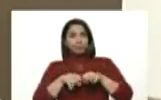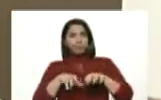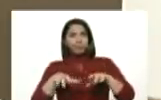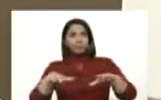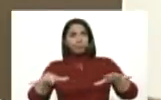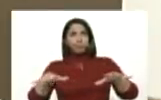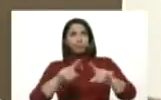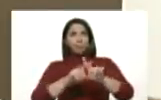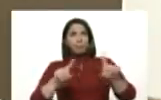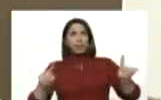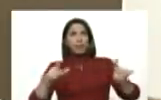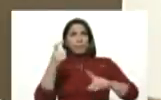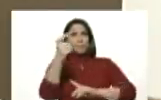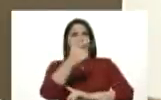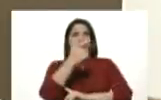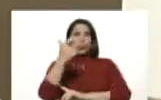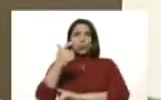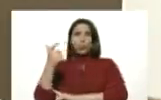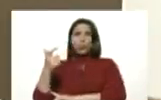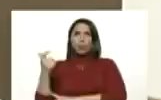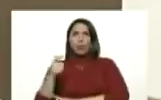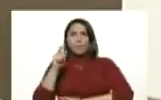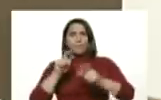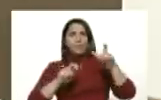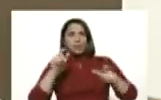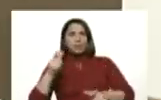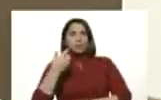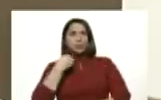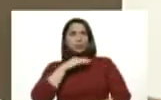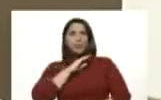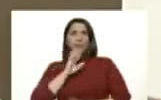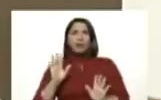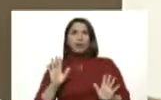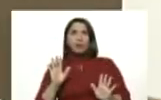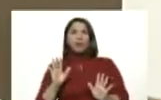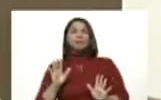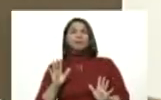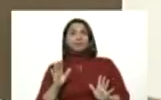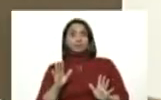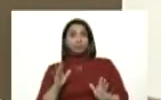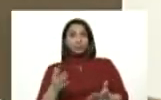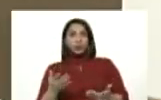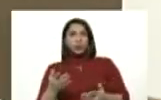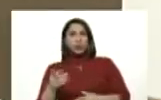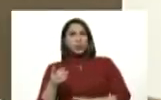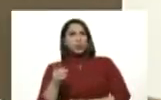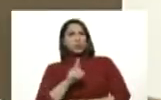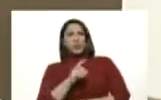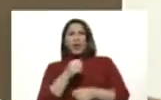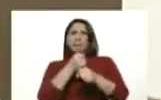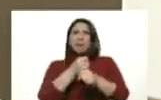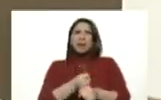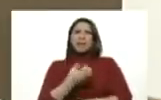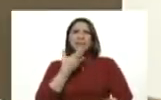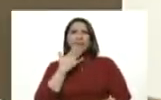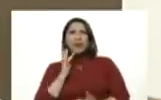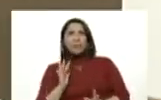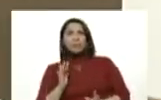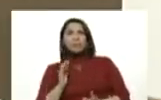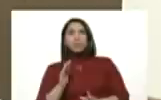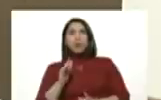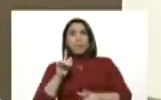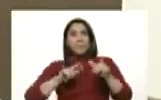para la búsqueda de los casos. Para agarrarlos en un estadio temprano, no esperar a que los casos agraven,